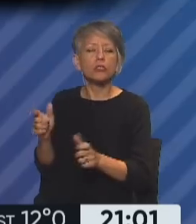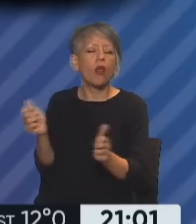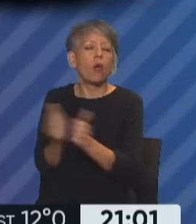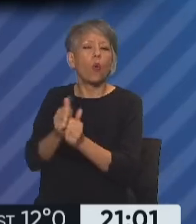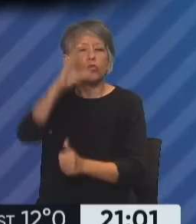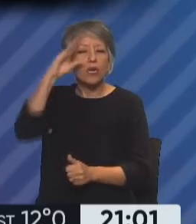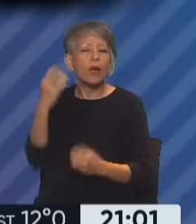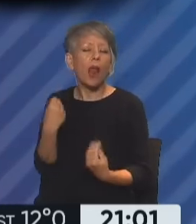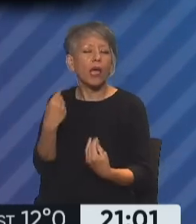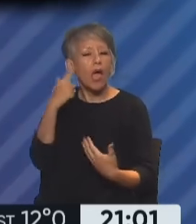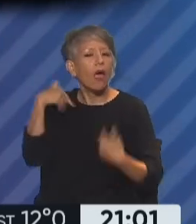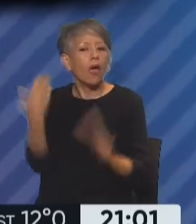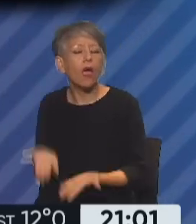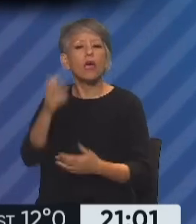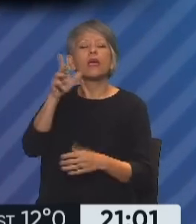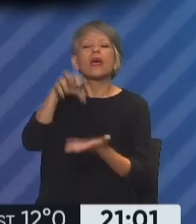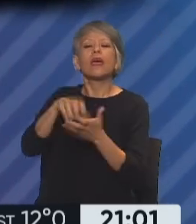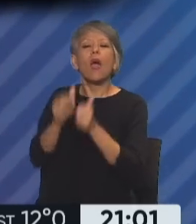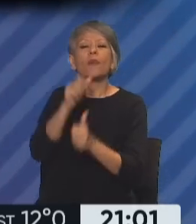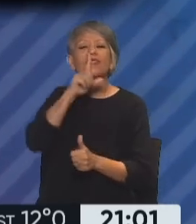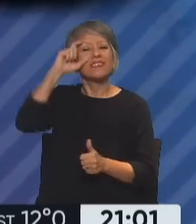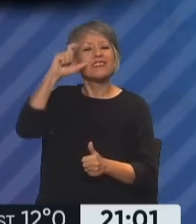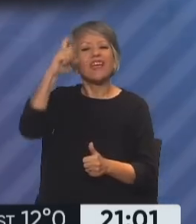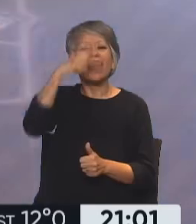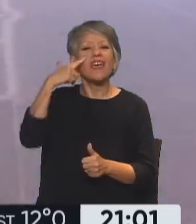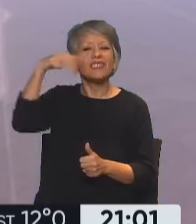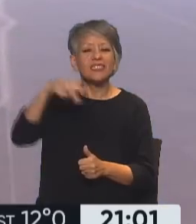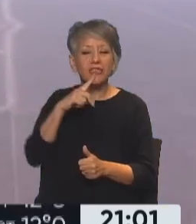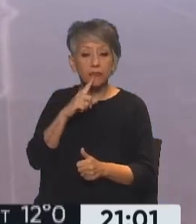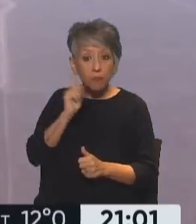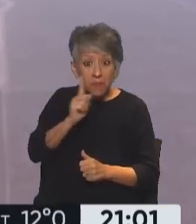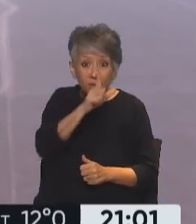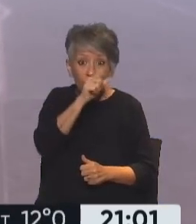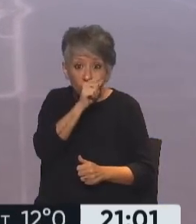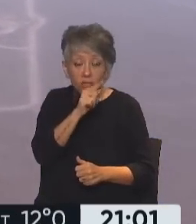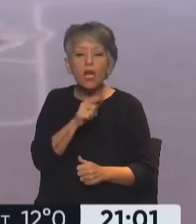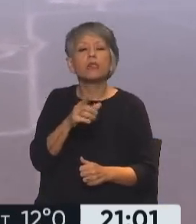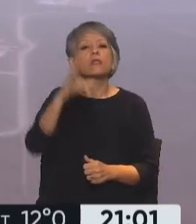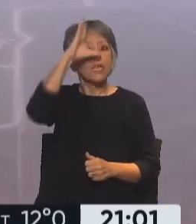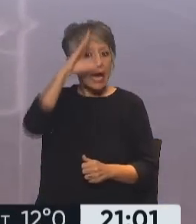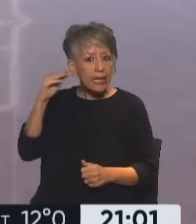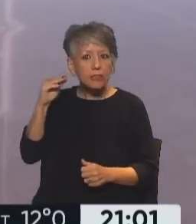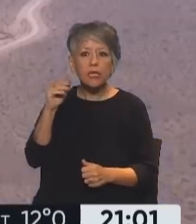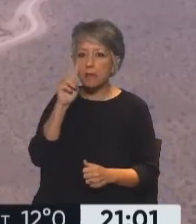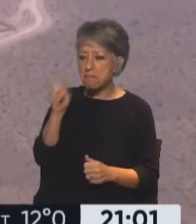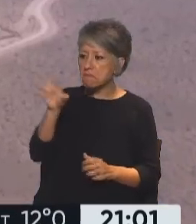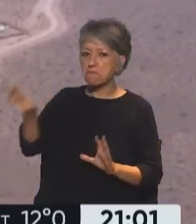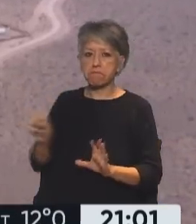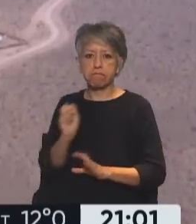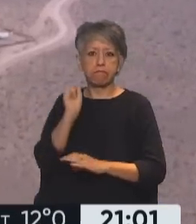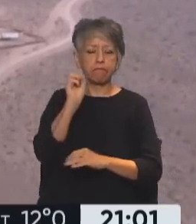Muerta a Techín. Y ese fue el tuit que compartió Cristina Kirchner, lo estábamos viendo allí en la pantalla,